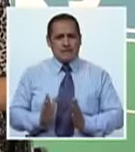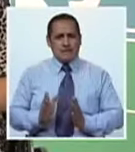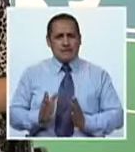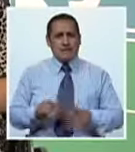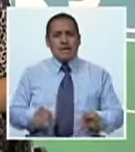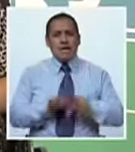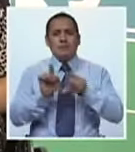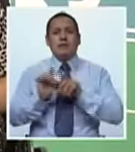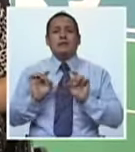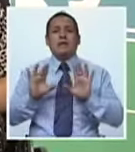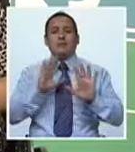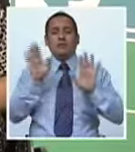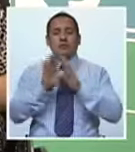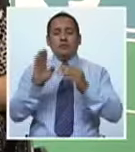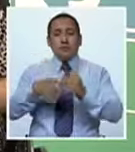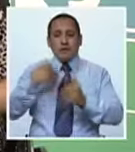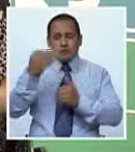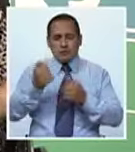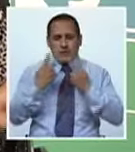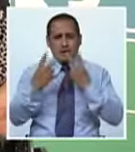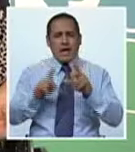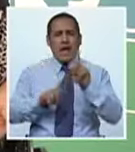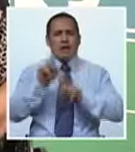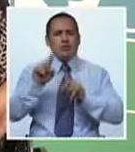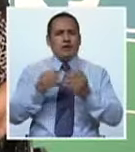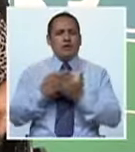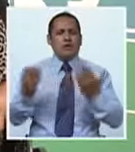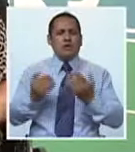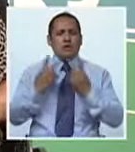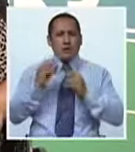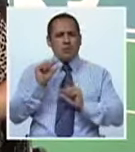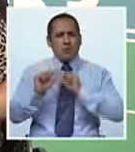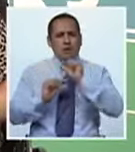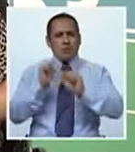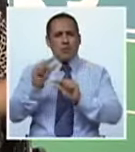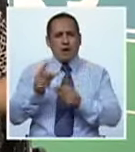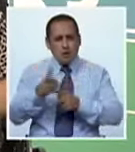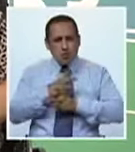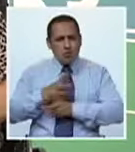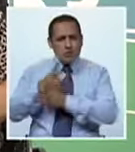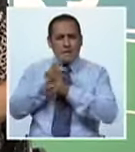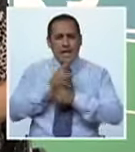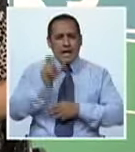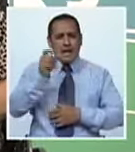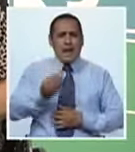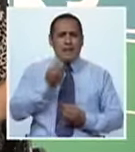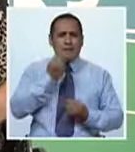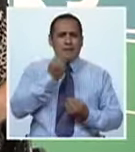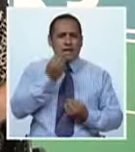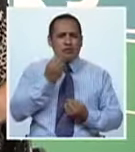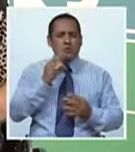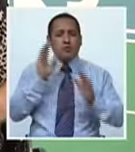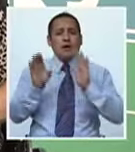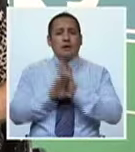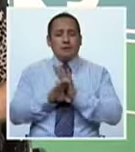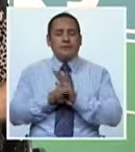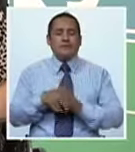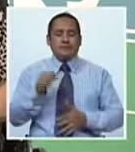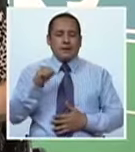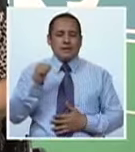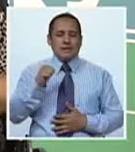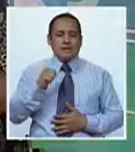nacen, también, de repente, por ahí van a aparecer otras afecciones que se van desarrollando y que hay que cuidarlos, En alimentación, por ejemplo.